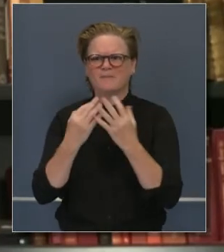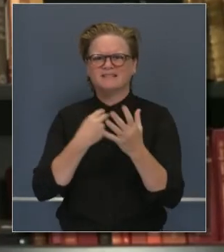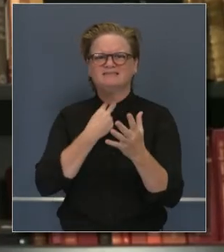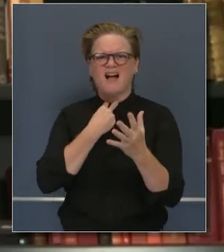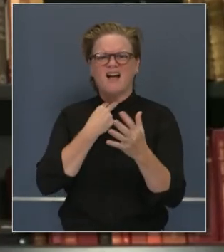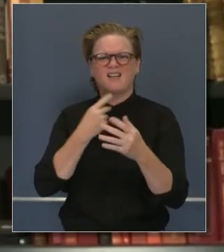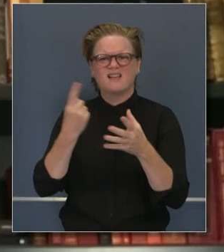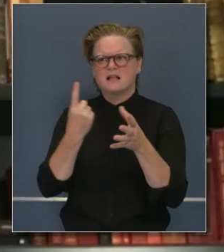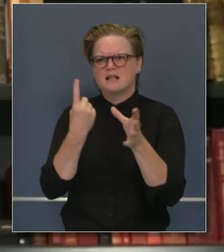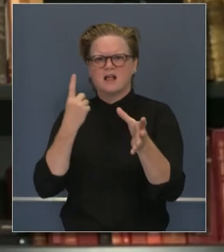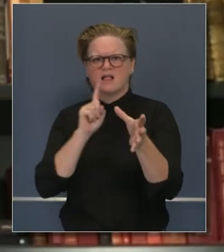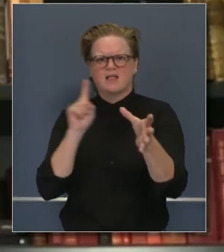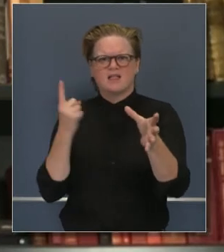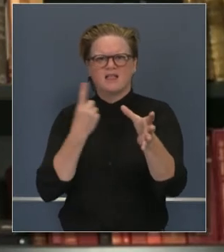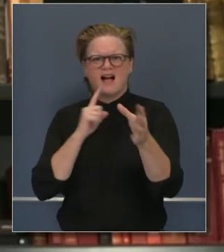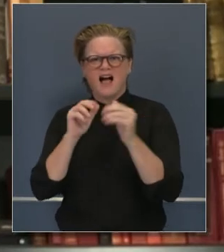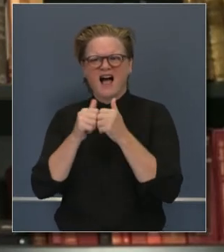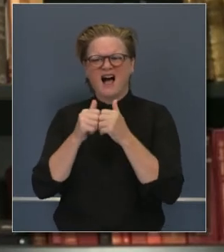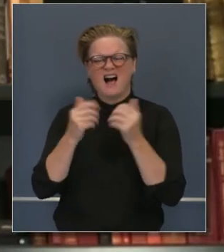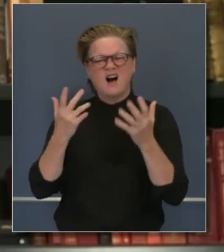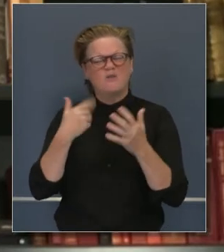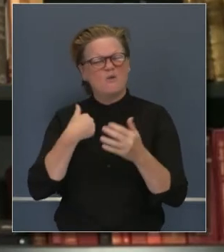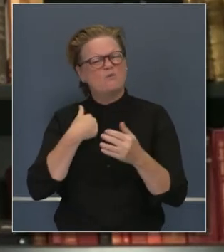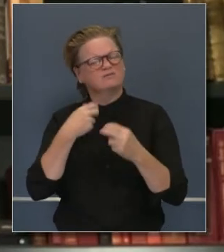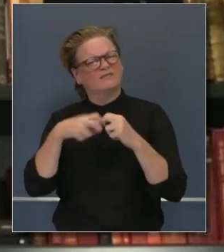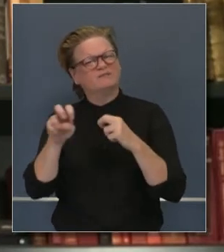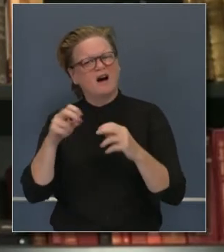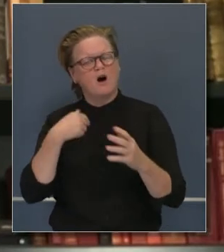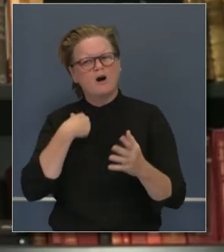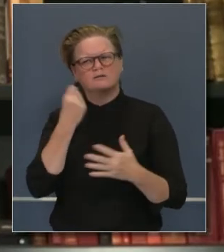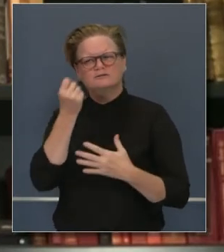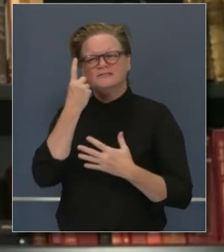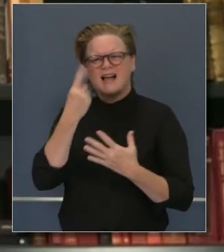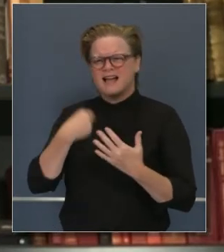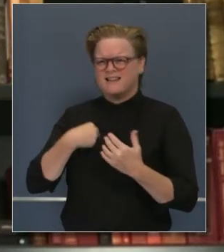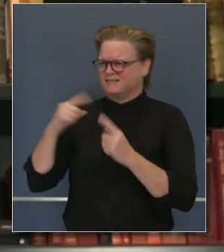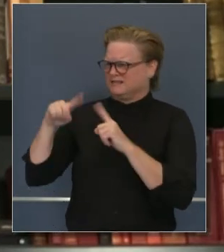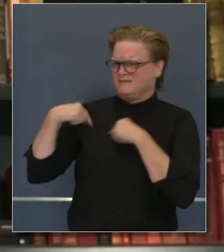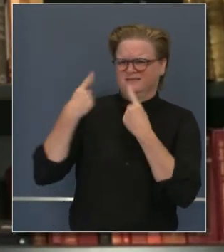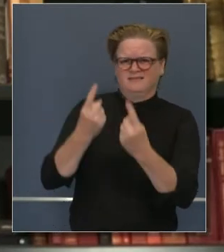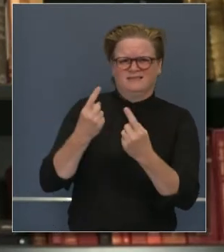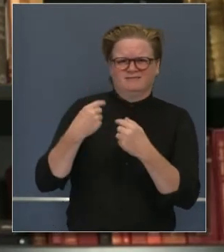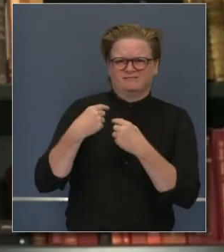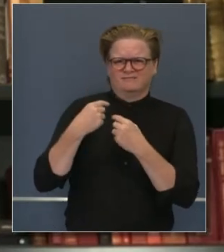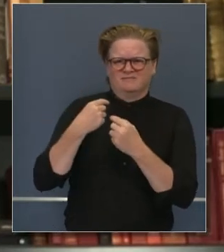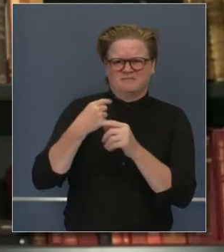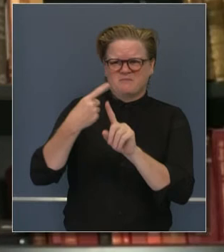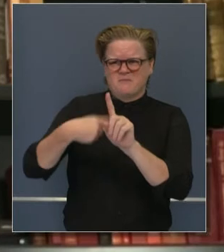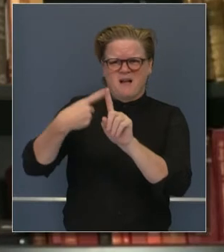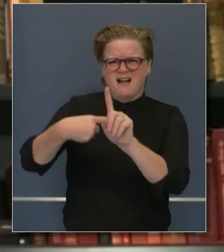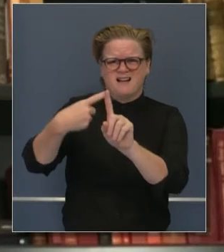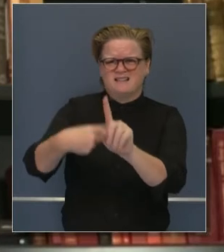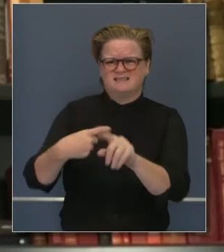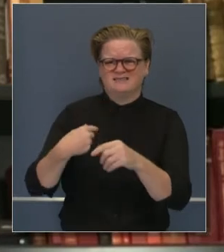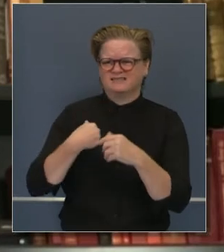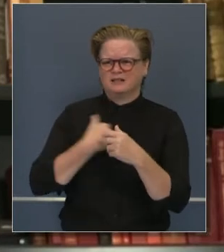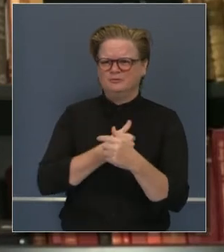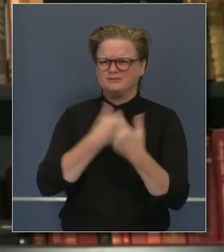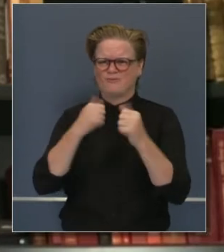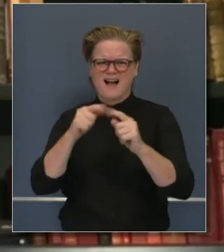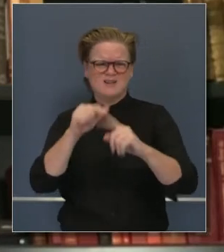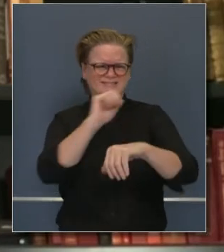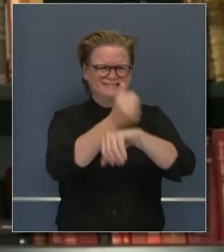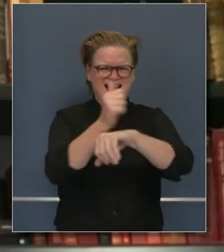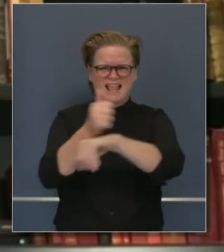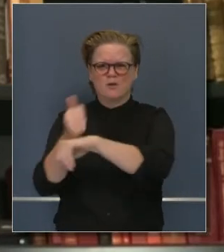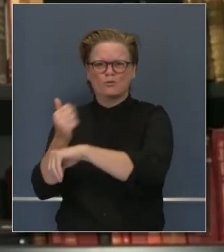instándolos a que se aíslen, que se pongan en cuarentena. Y por eso estamos difundiendo muchos programas de apoyo a través de